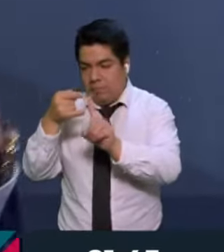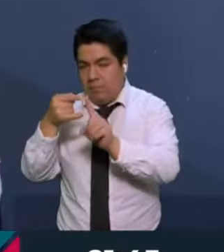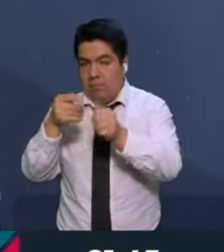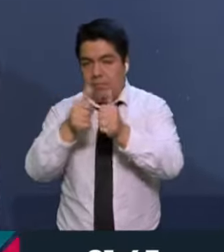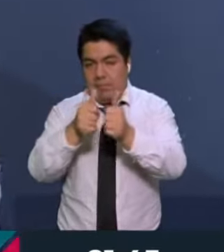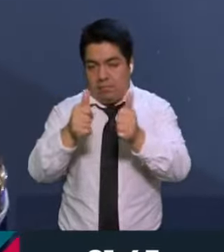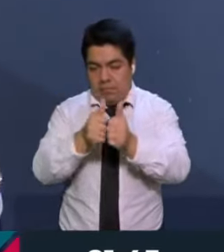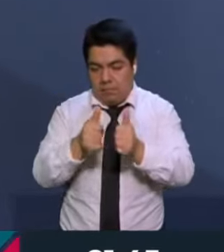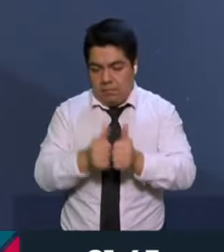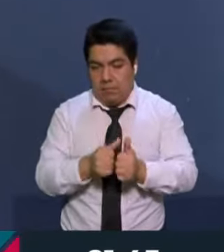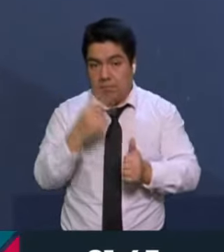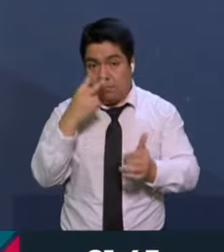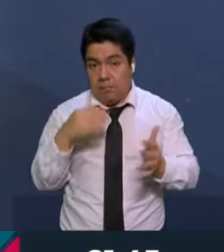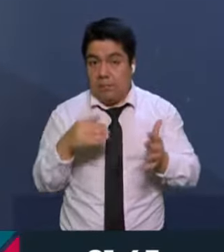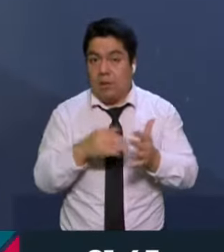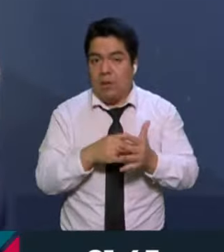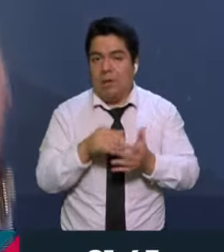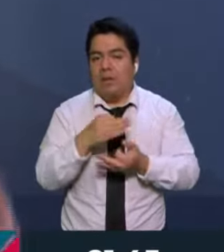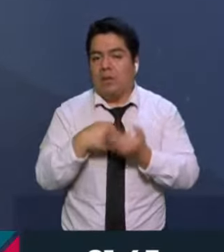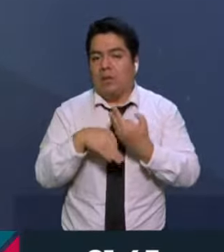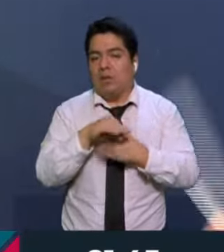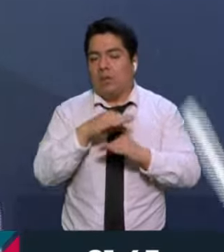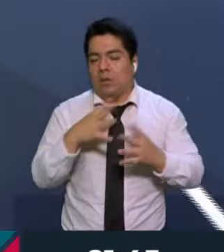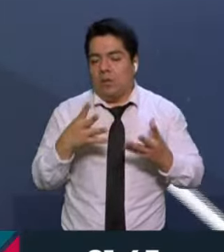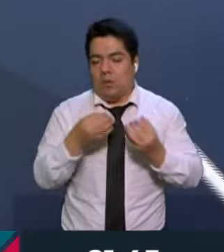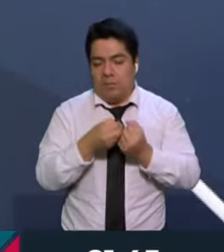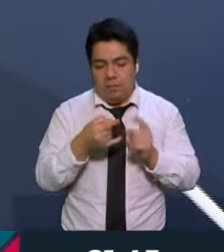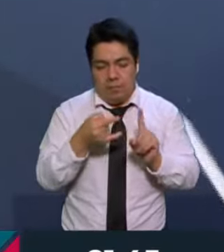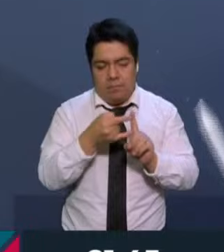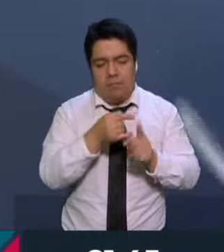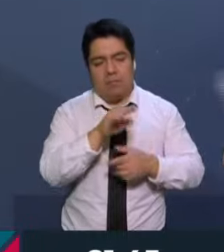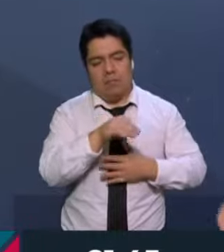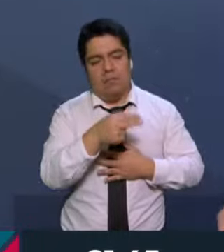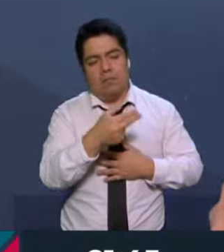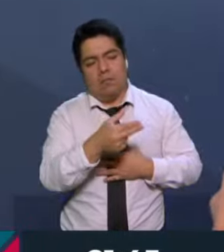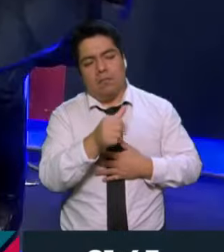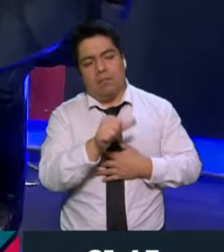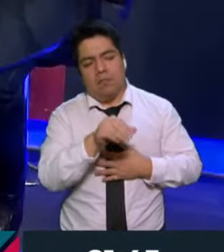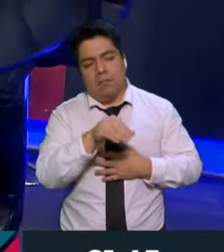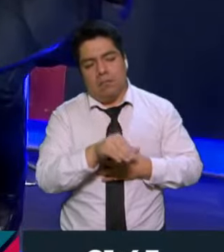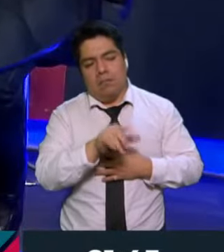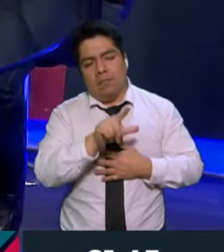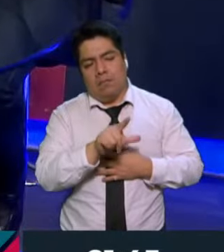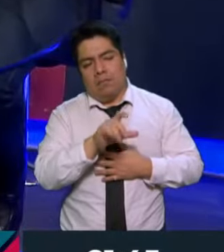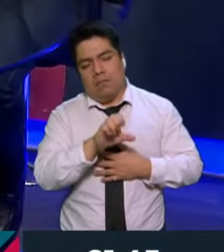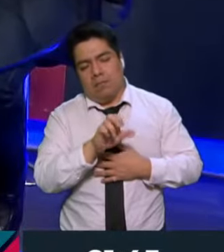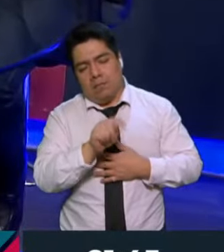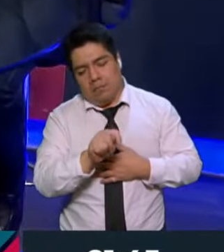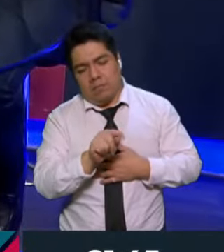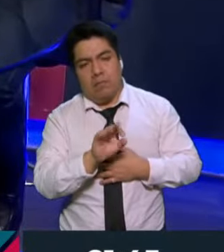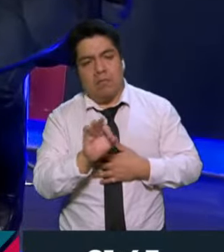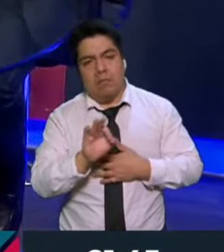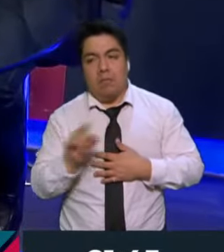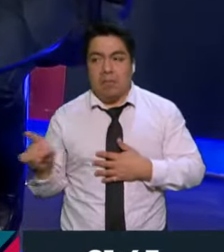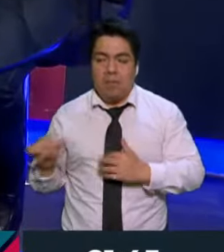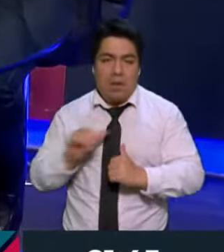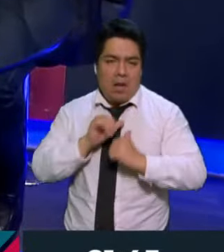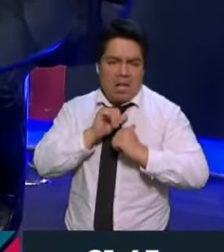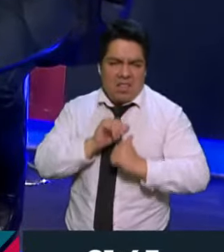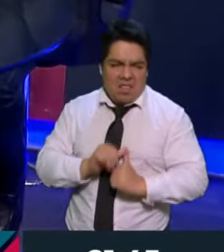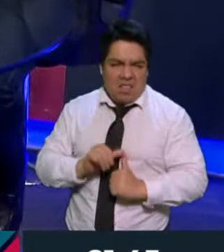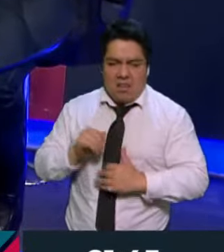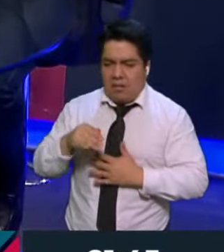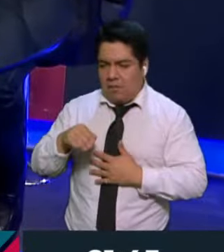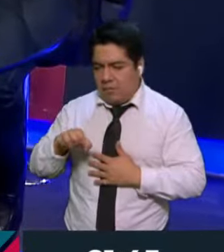pero en el 2000 iban juntos en una coalición. Ahora, me gustaría preguntarte por qué no podría la autoridad electoral o cuál es el